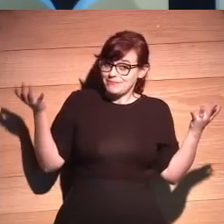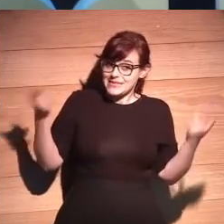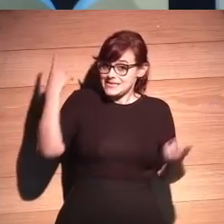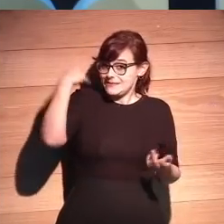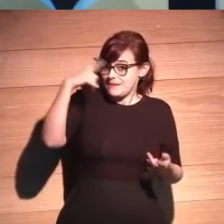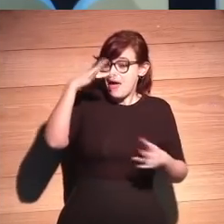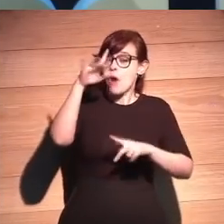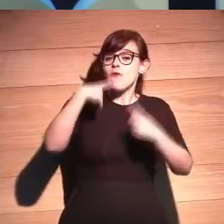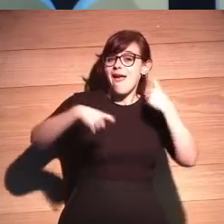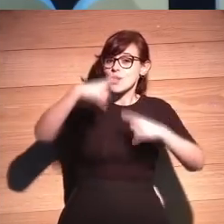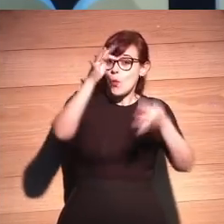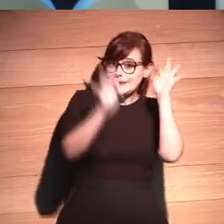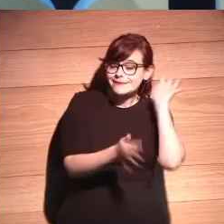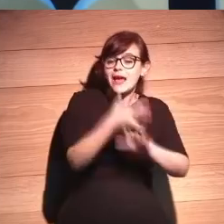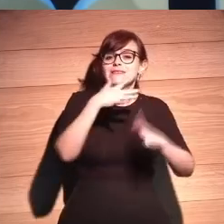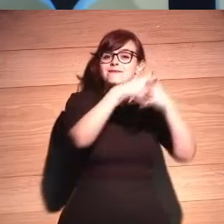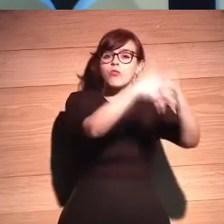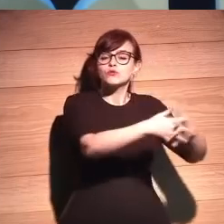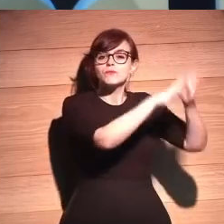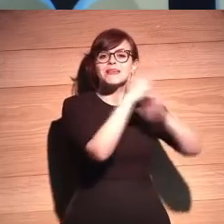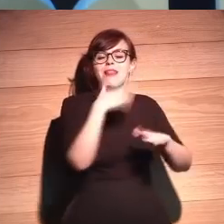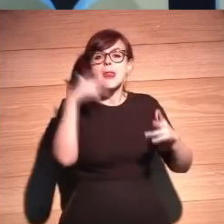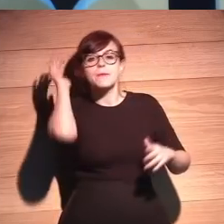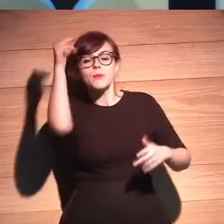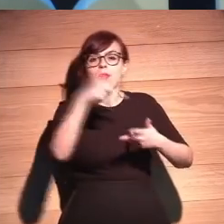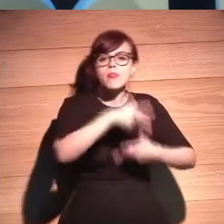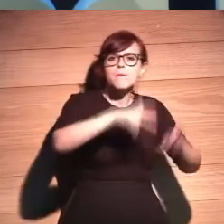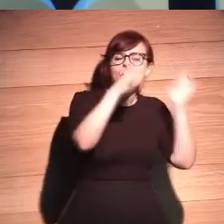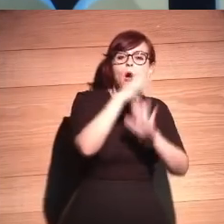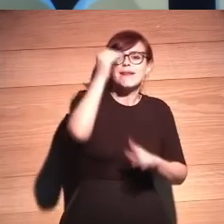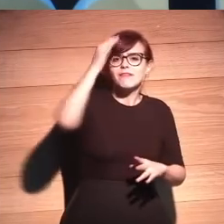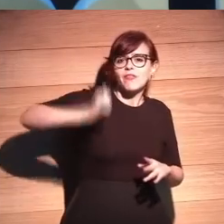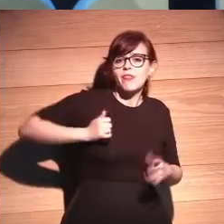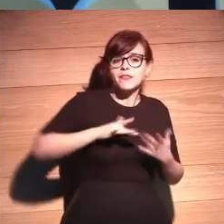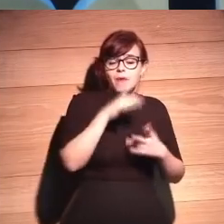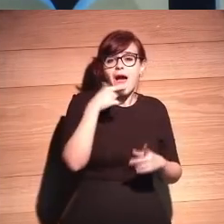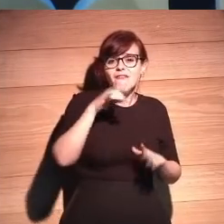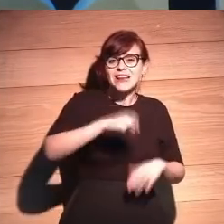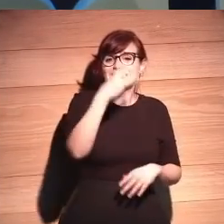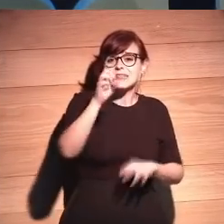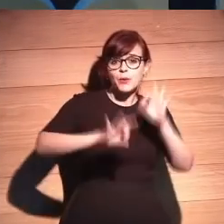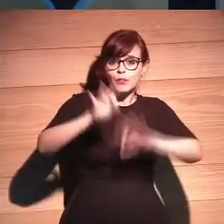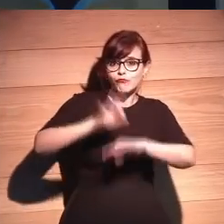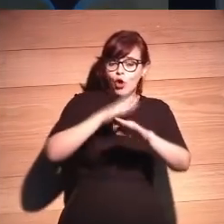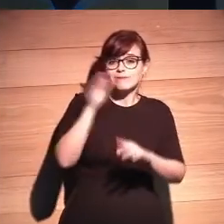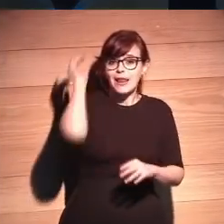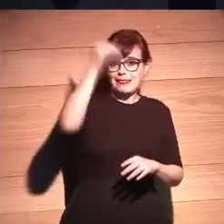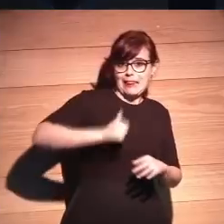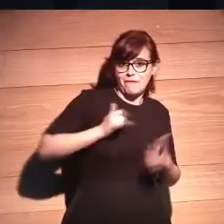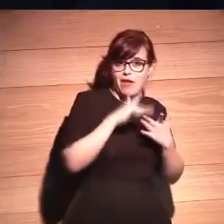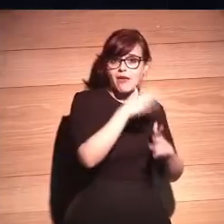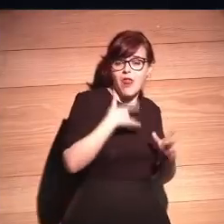Sabéis que hay una encuesta en Estados Unidos de si la gente prefiere ser demócrata, republicana o una inteligencia artificial y se llevó casi el 30% de los votos, ¿no?